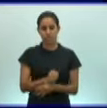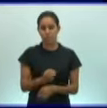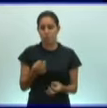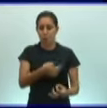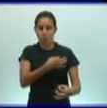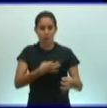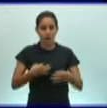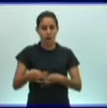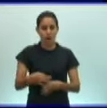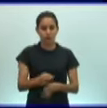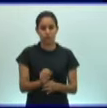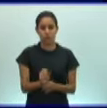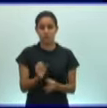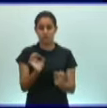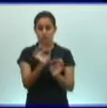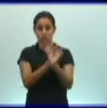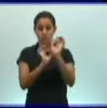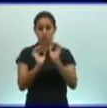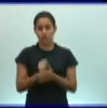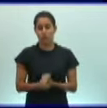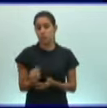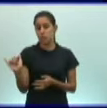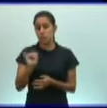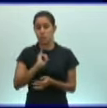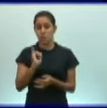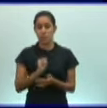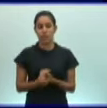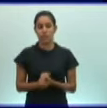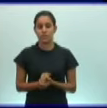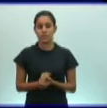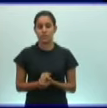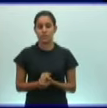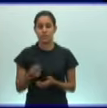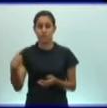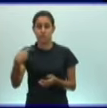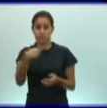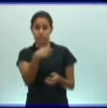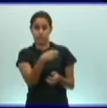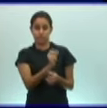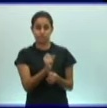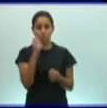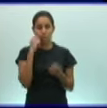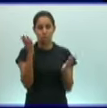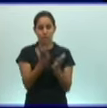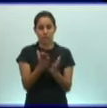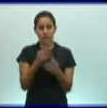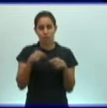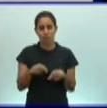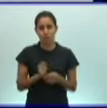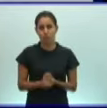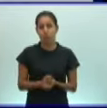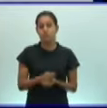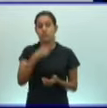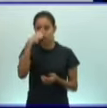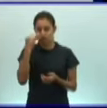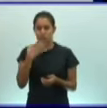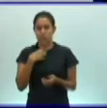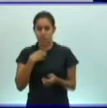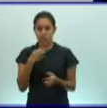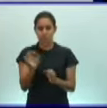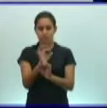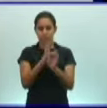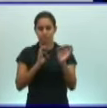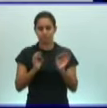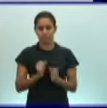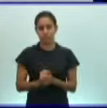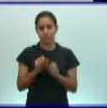especializadas, los seleniterados, organización en tejido y los platermintos y los nematermintos presentan órganos y sistemas de órganos. En el